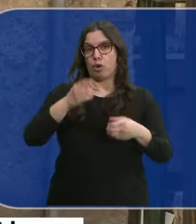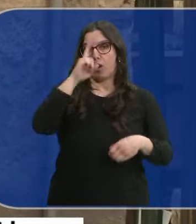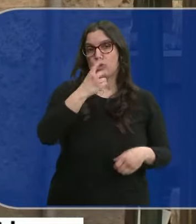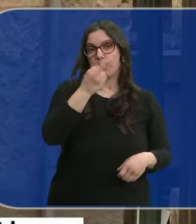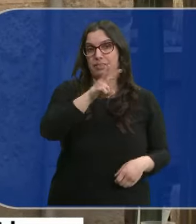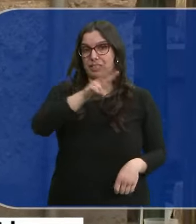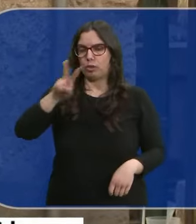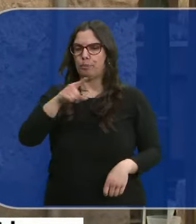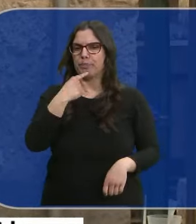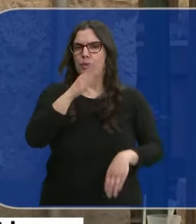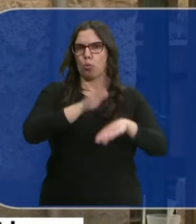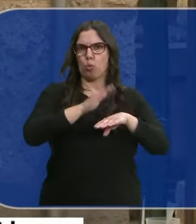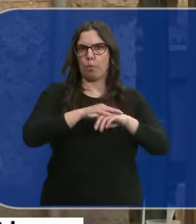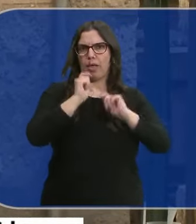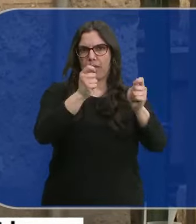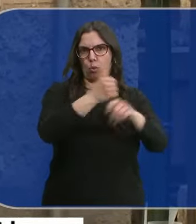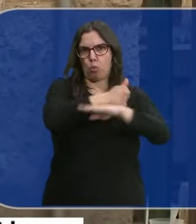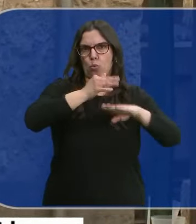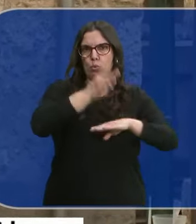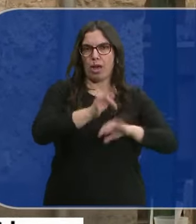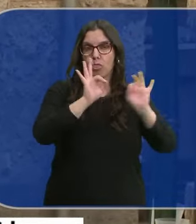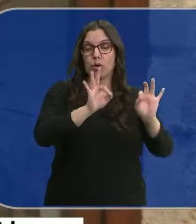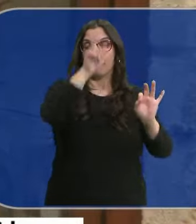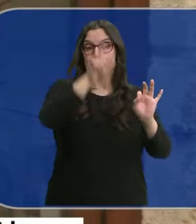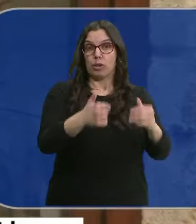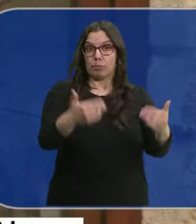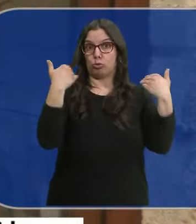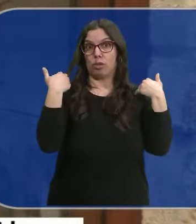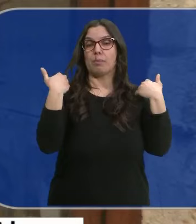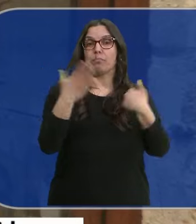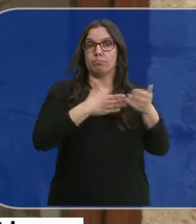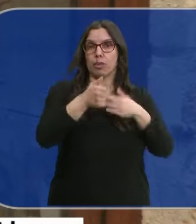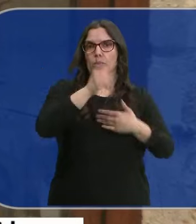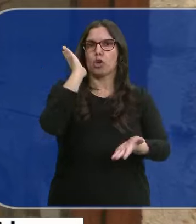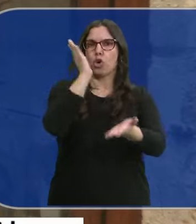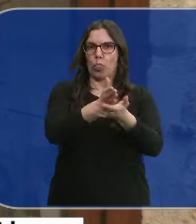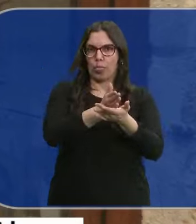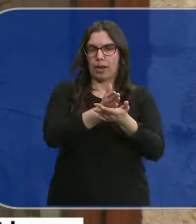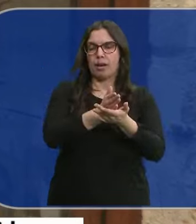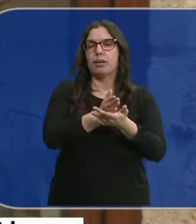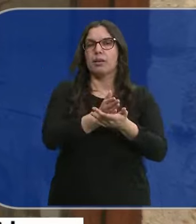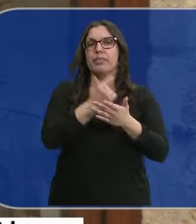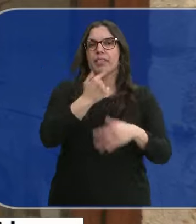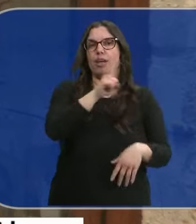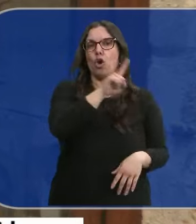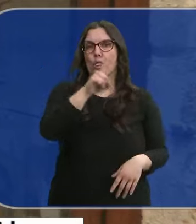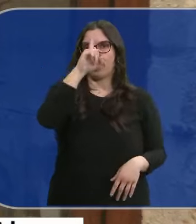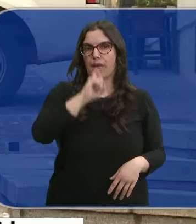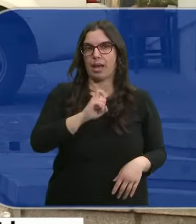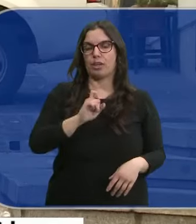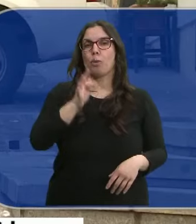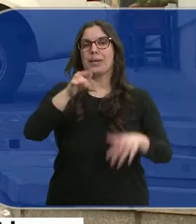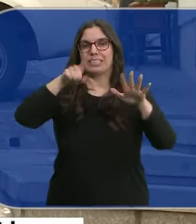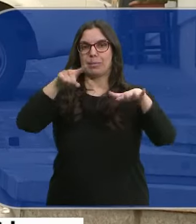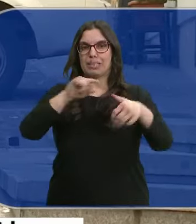Conforme al veredicto de culpabilidad que emitió el jurado, el autor responsable de los hechos ha sido condenado por la magistrada a 11 años y